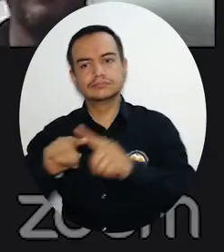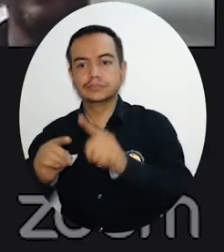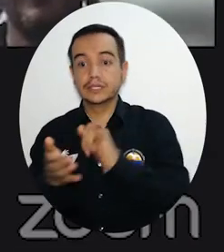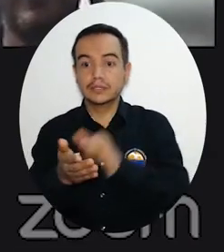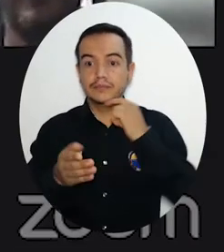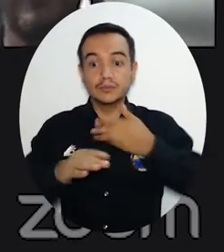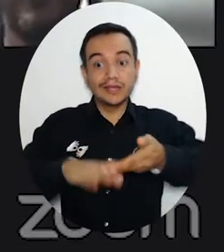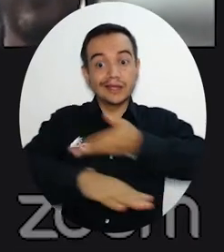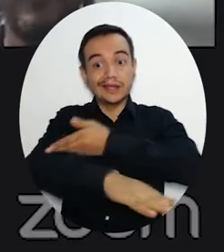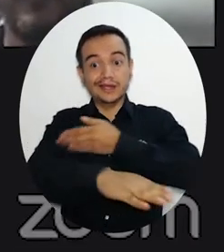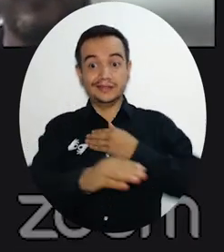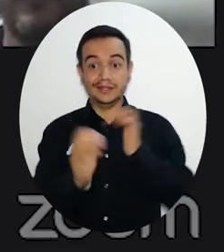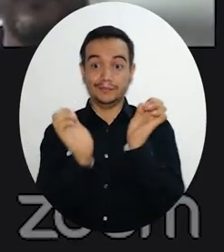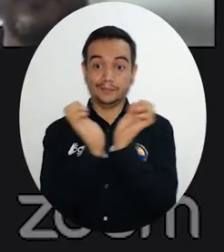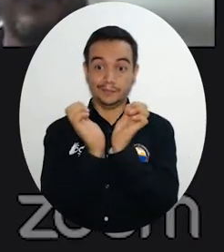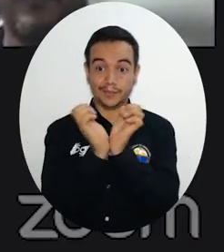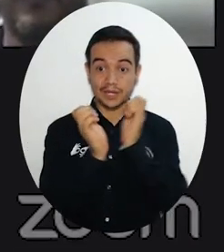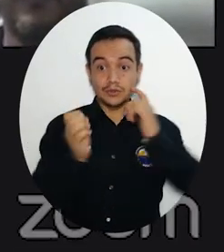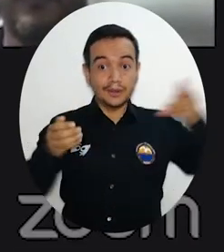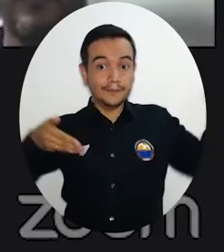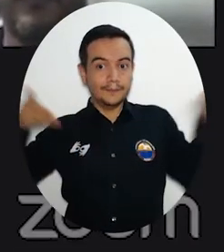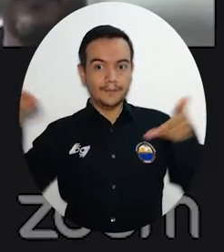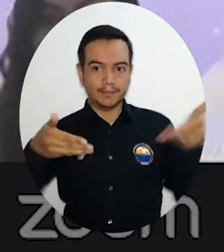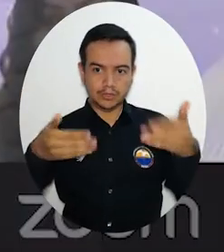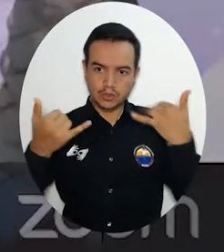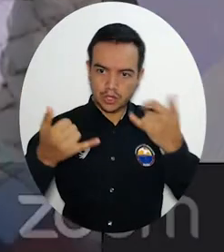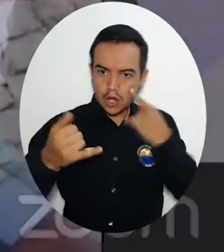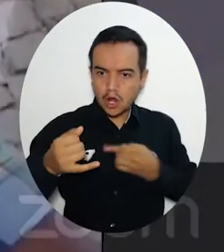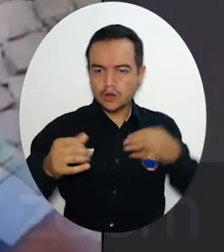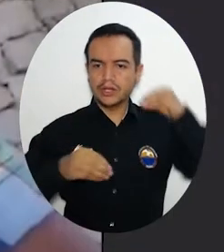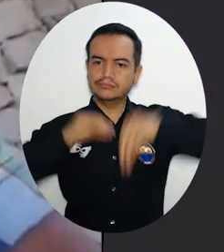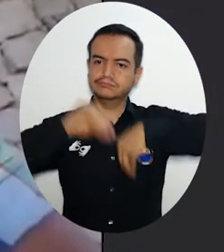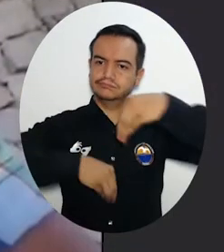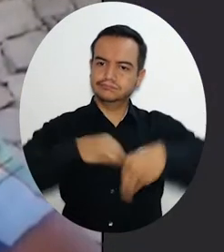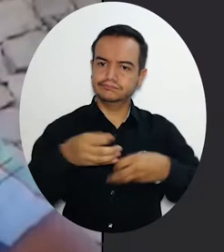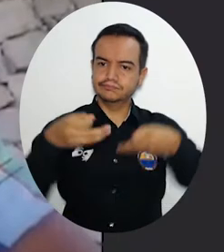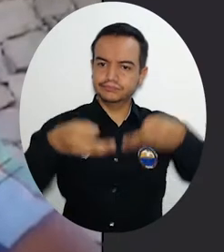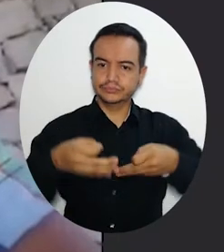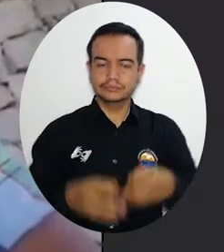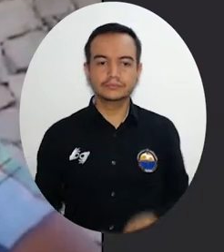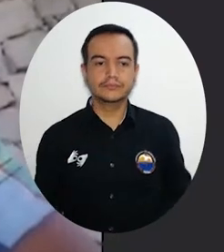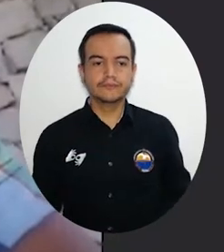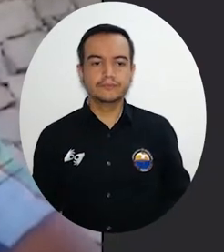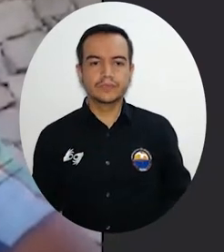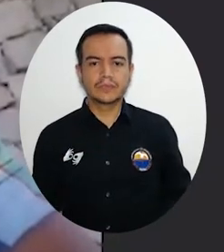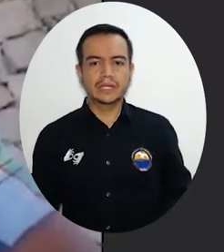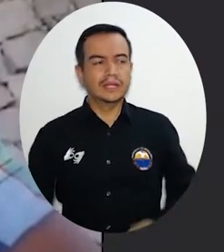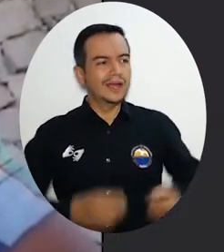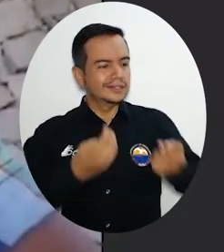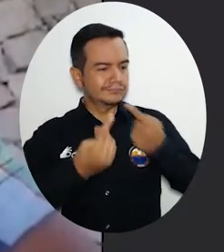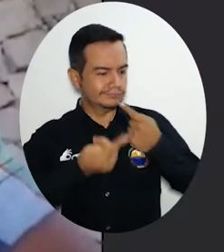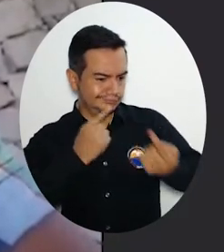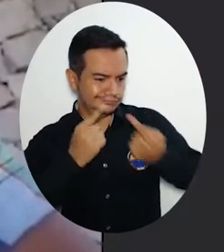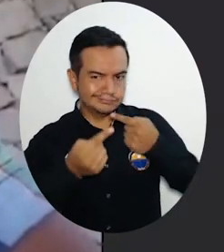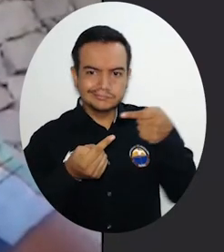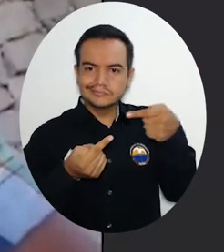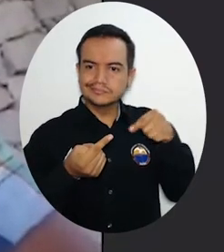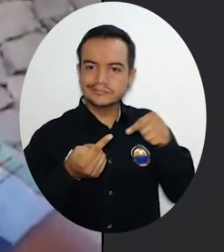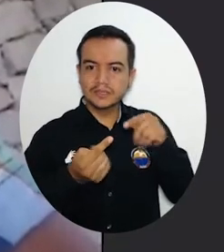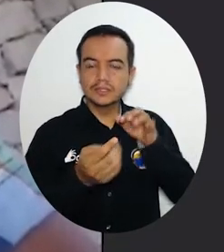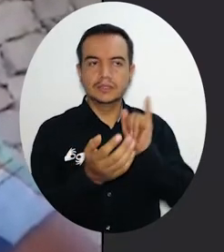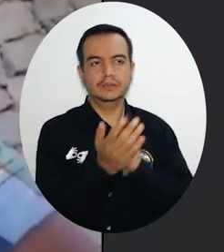encuentro del mes de mayo en CIE Chats, liderado por la Alma Mater. El diálogo es la fuente más